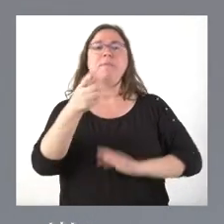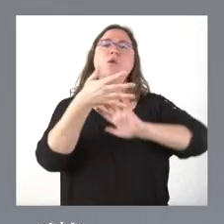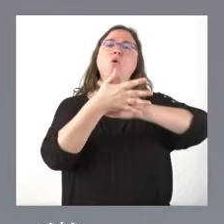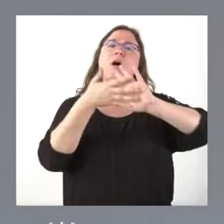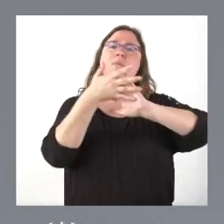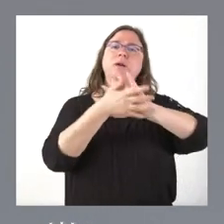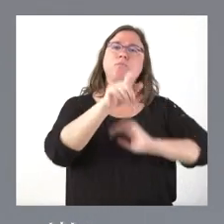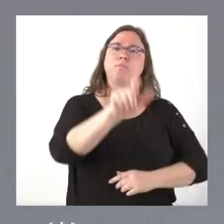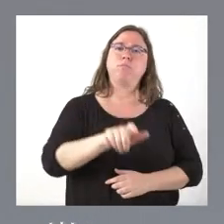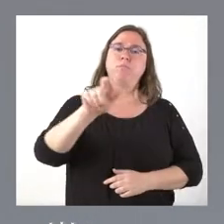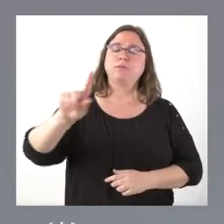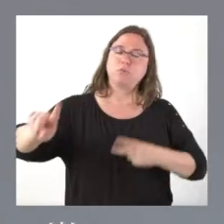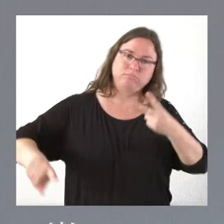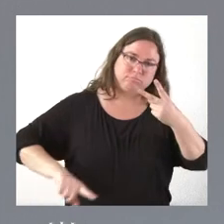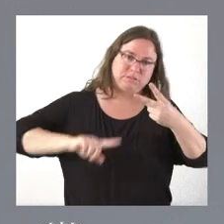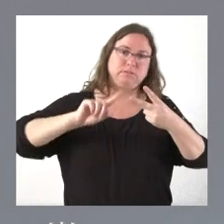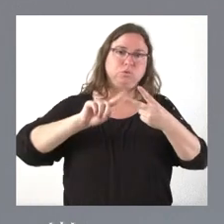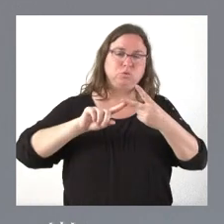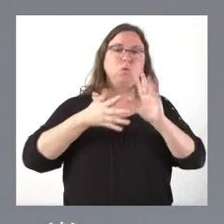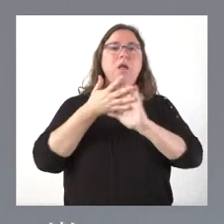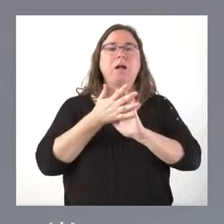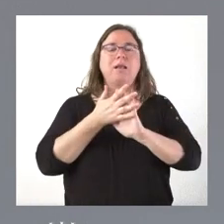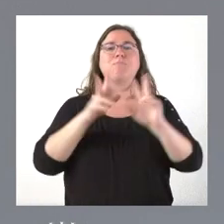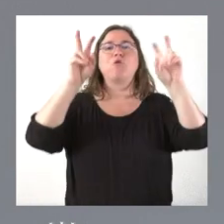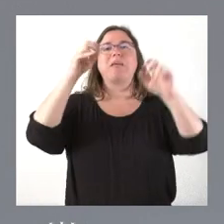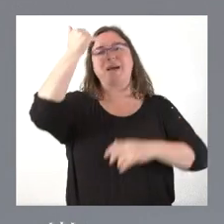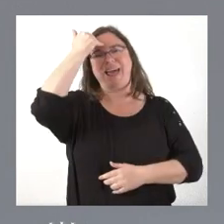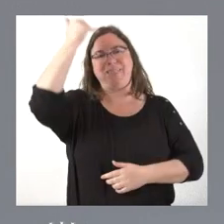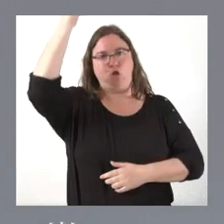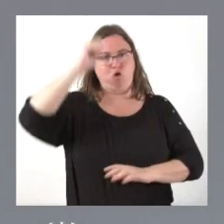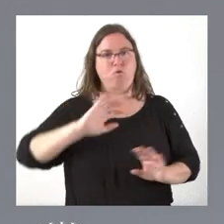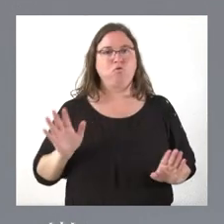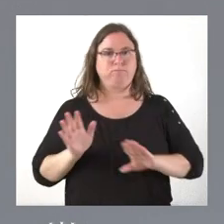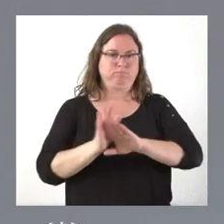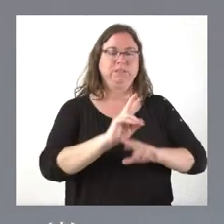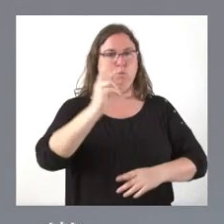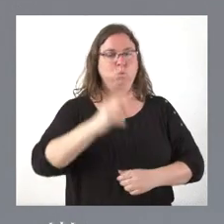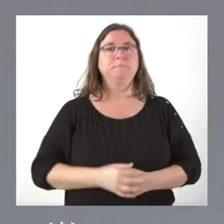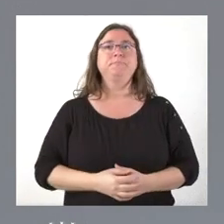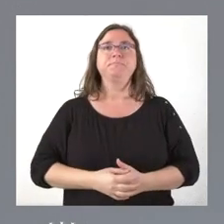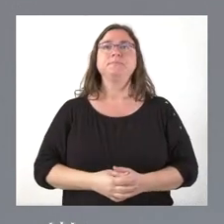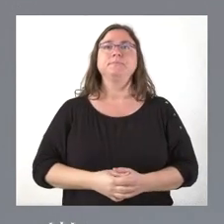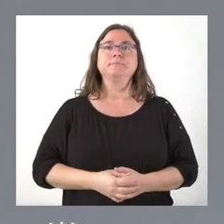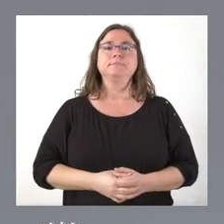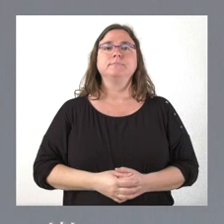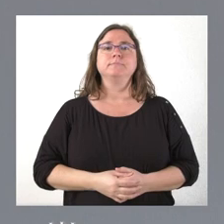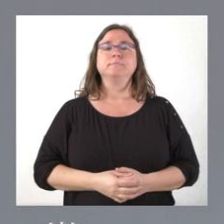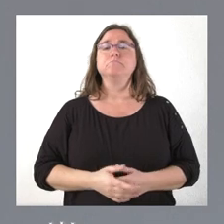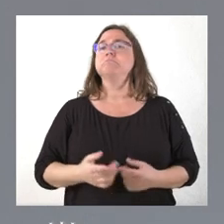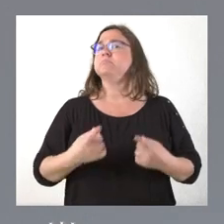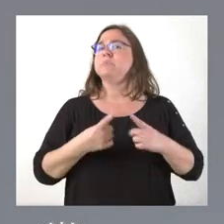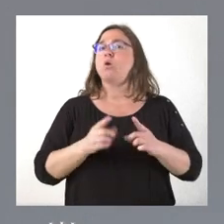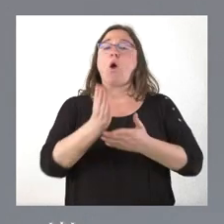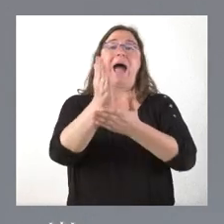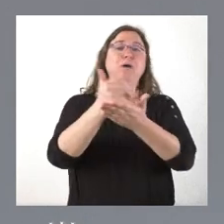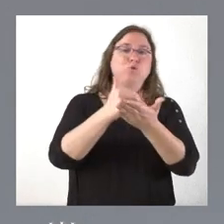y después hablamos de los planteamientos ideológicos. Con autonomías o